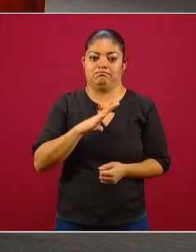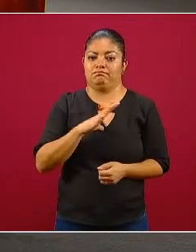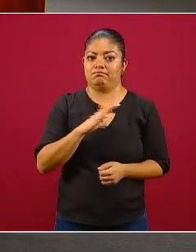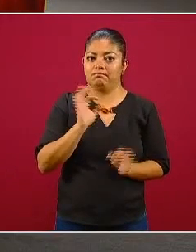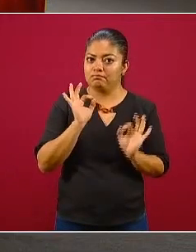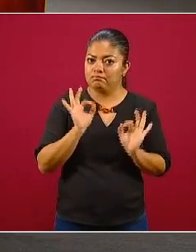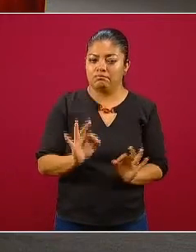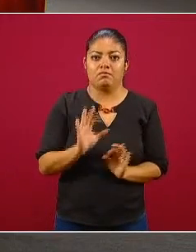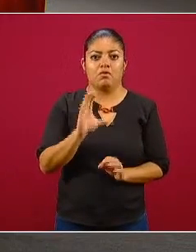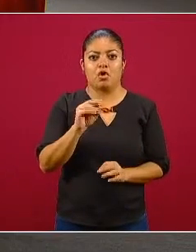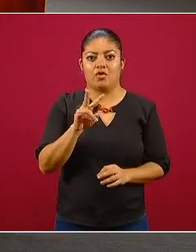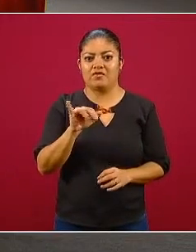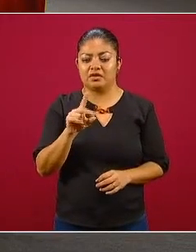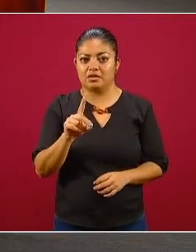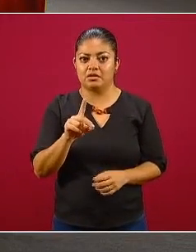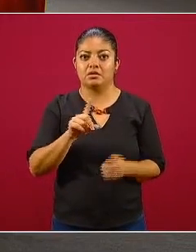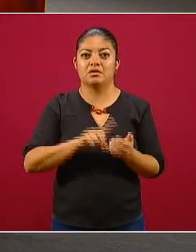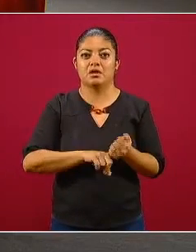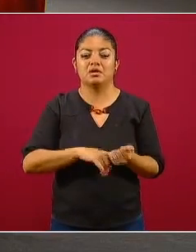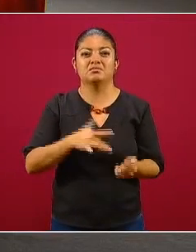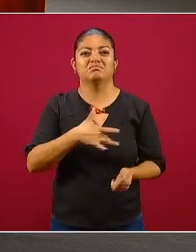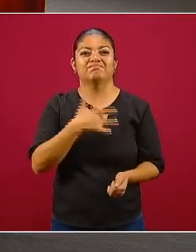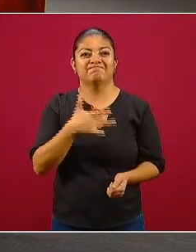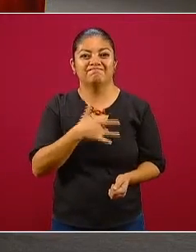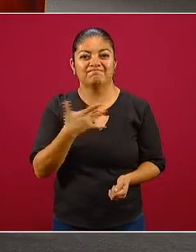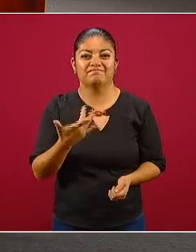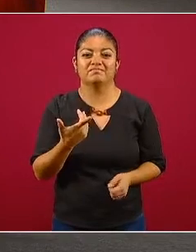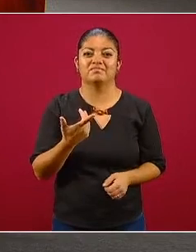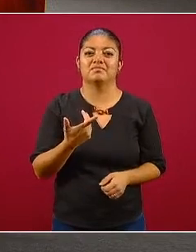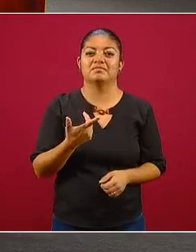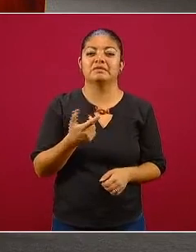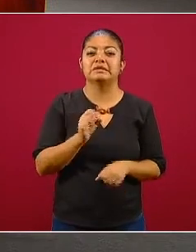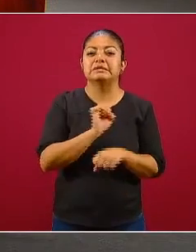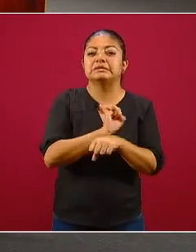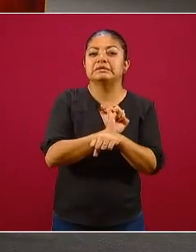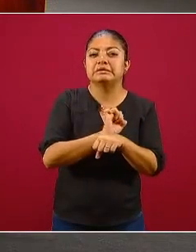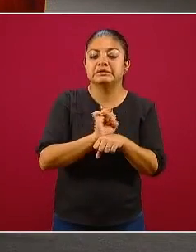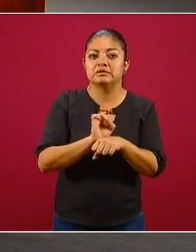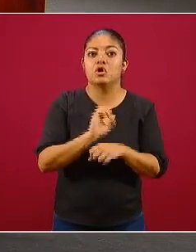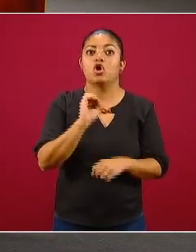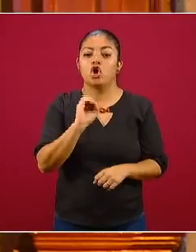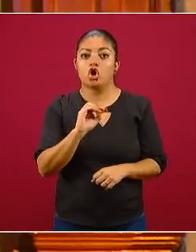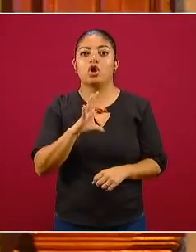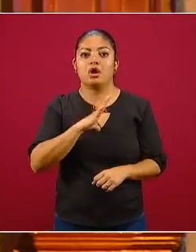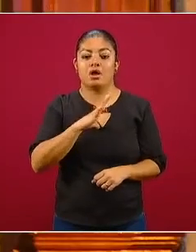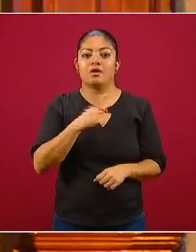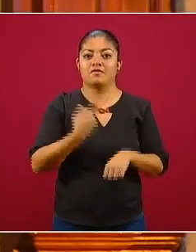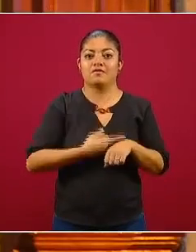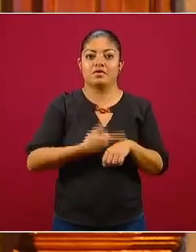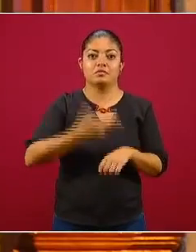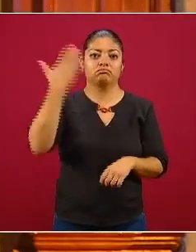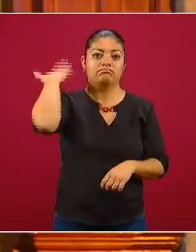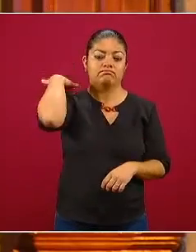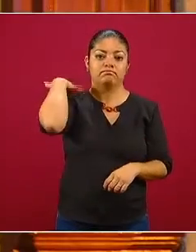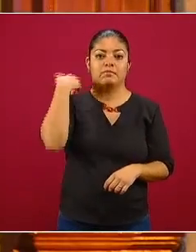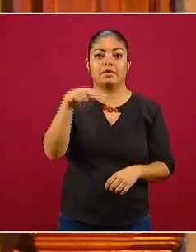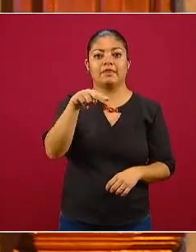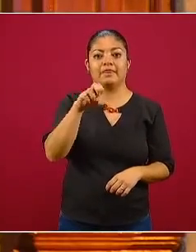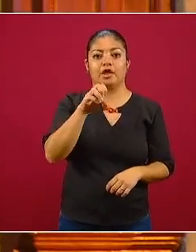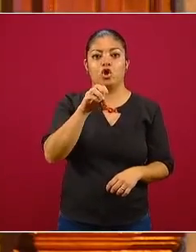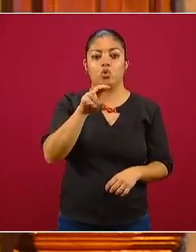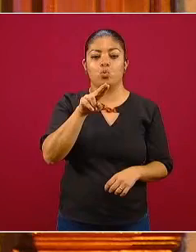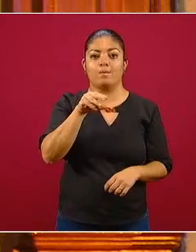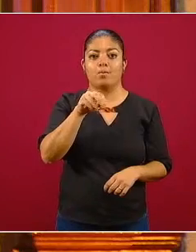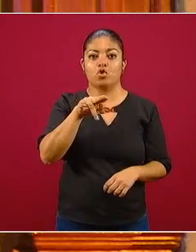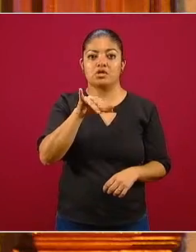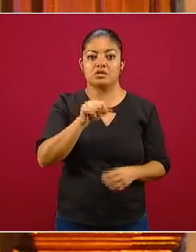los síntomas característicos, ya hemos mencionado los de enfermedad leve, o que presentan una neumonía, una neumonía asociada con COVID,